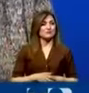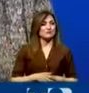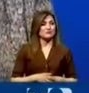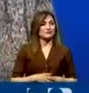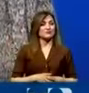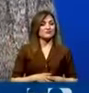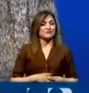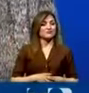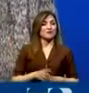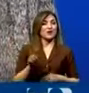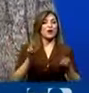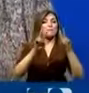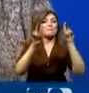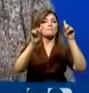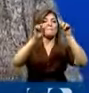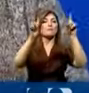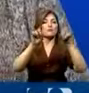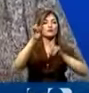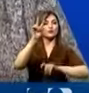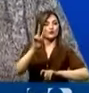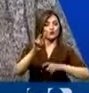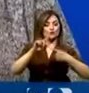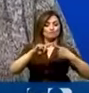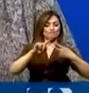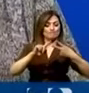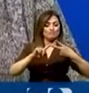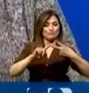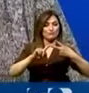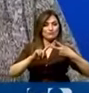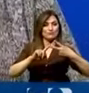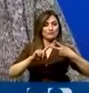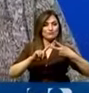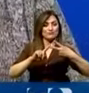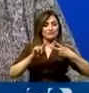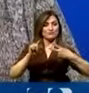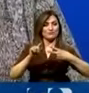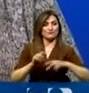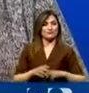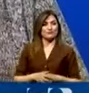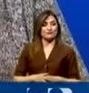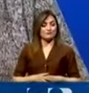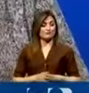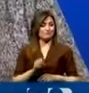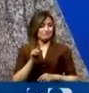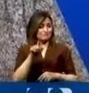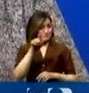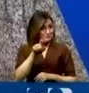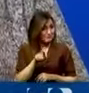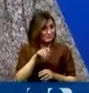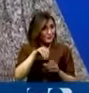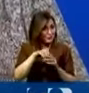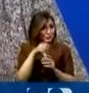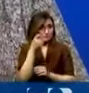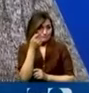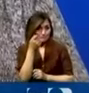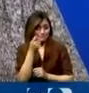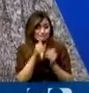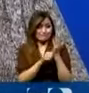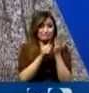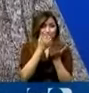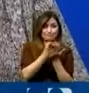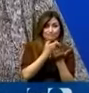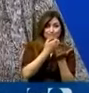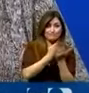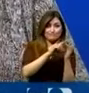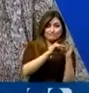podemos hacerlo de la noche a la mañana. Tengo dos preguntas para usted en torno a eso. Una, si para eso necesita recursos también. Ya el Ministerio de Economía le había transferido al Ministerio de Gobierno